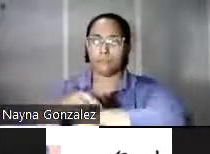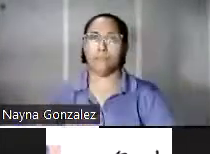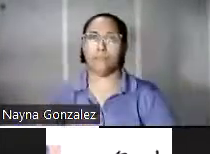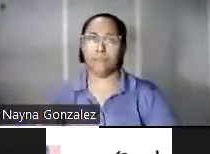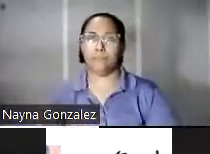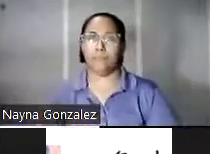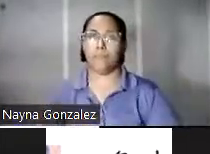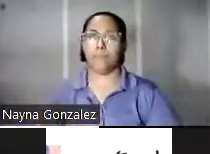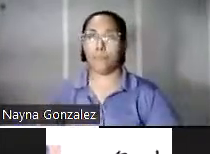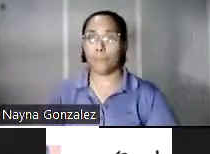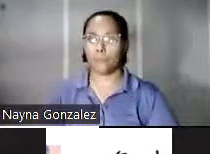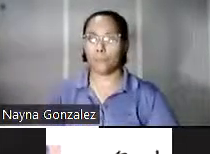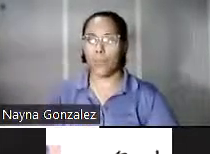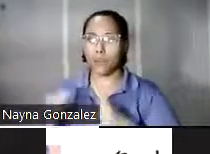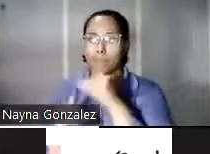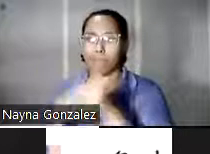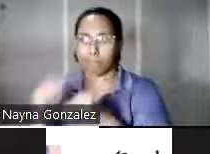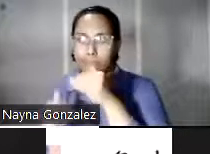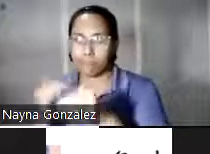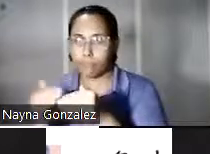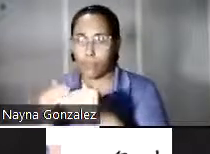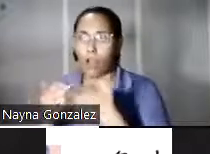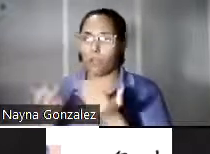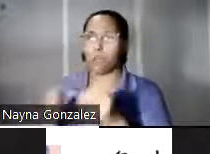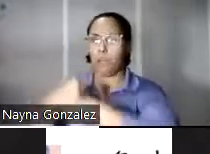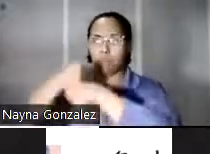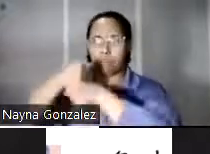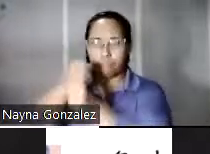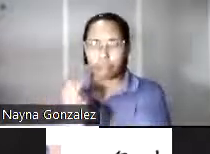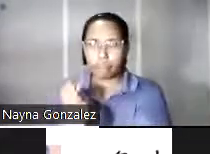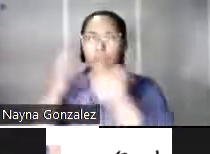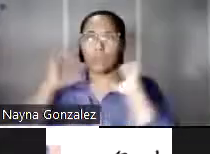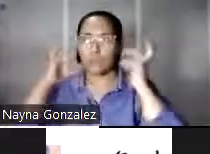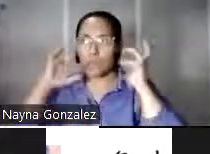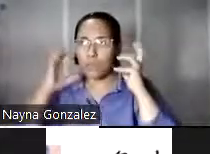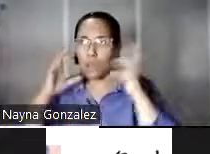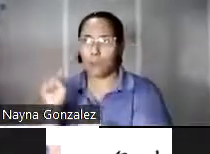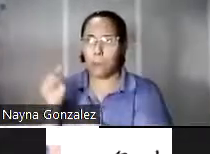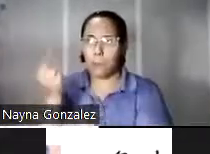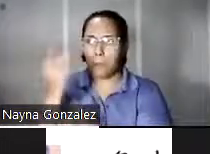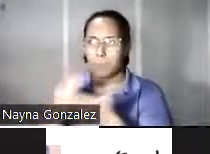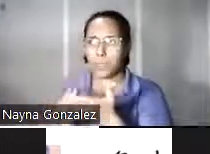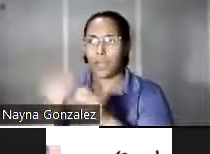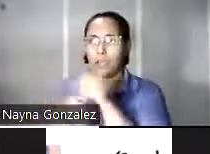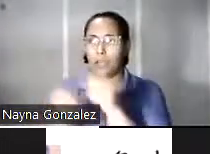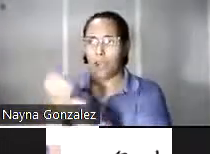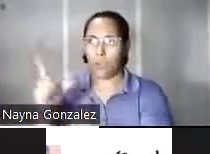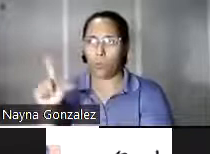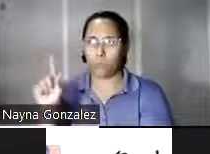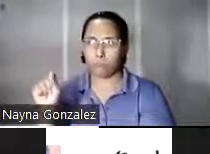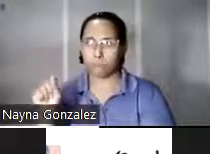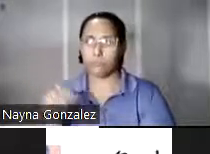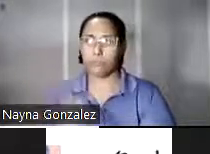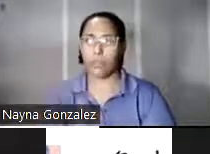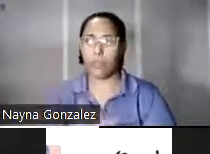Con los procesos que dieron paso a la creación de la radio en la primera mitad del siglo XX, muchas voces